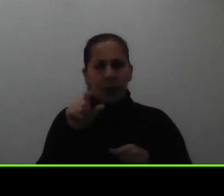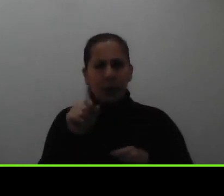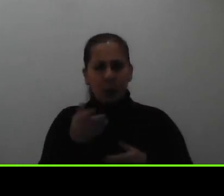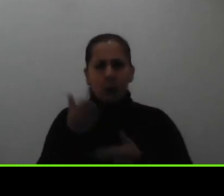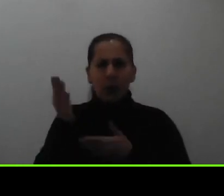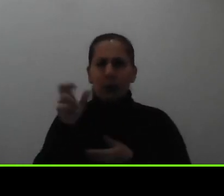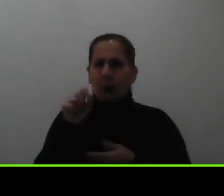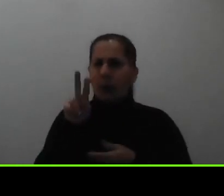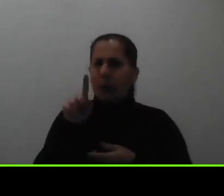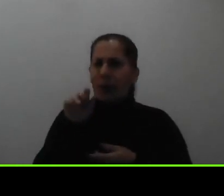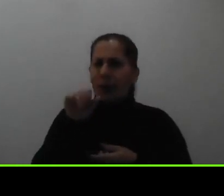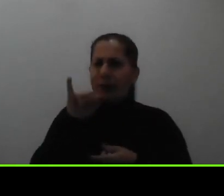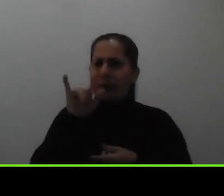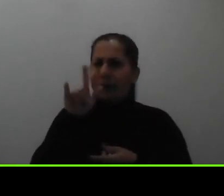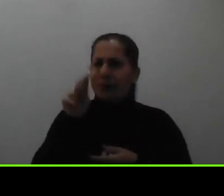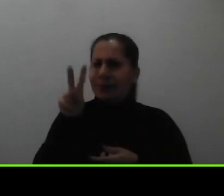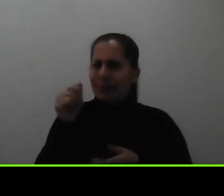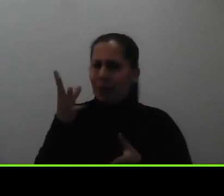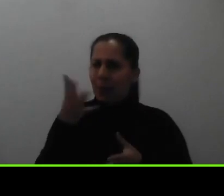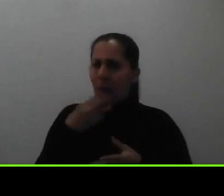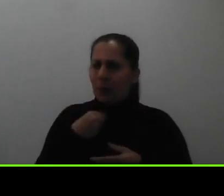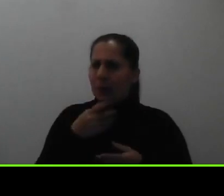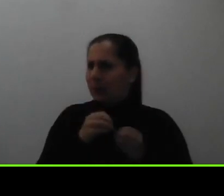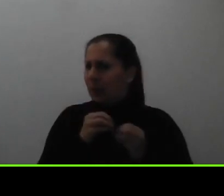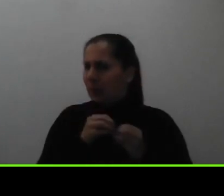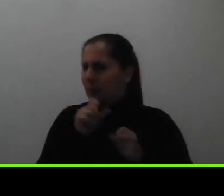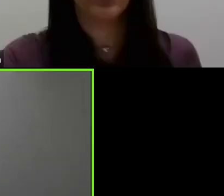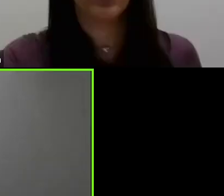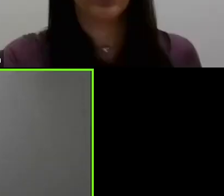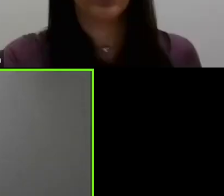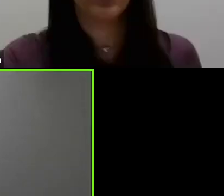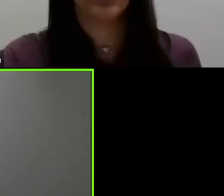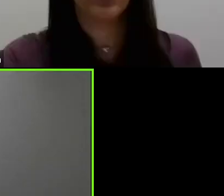compañera Silvia para que nos comente si hay más preguntas